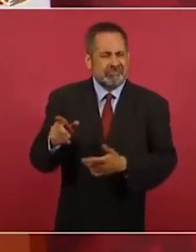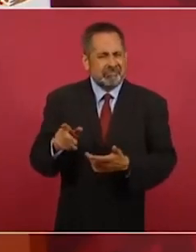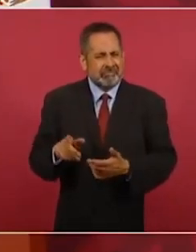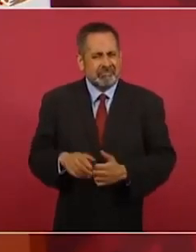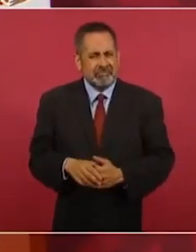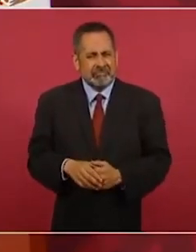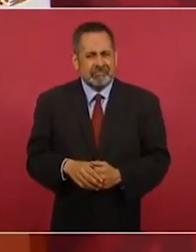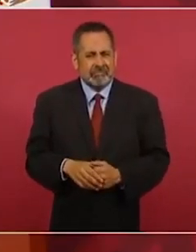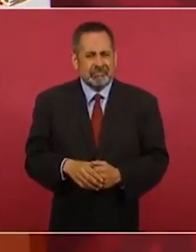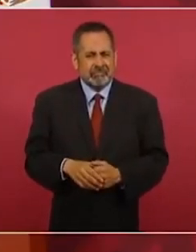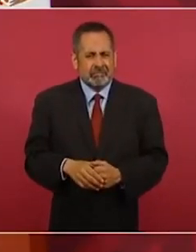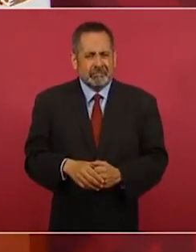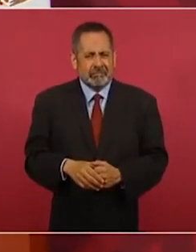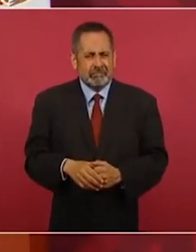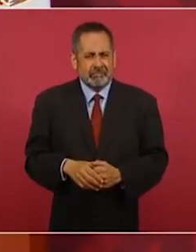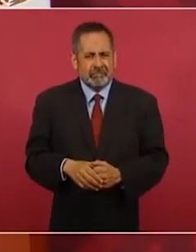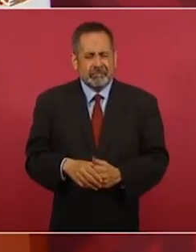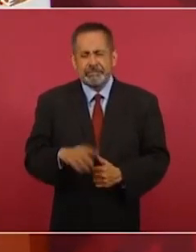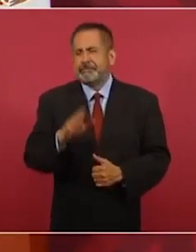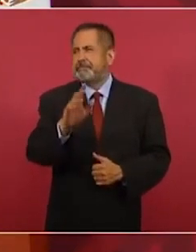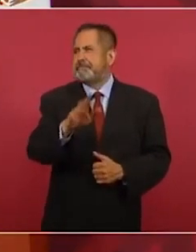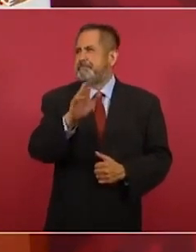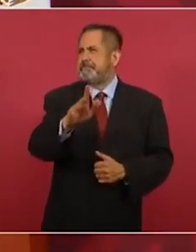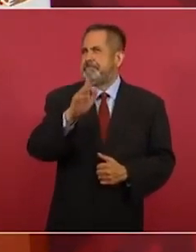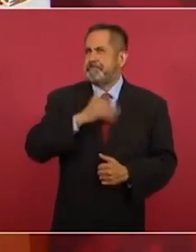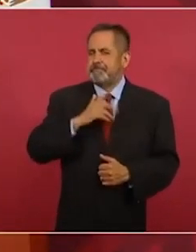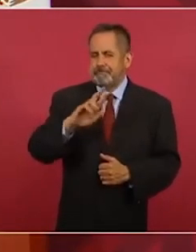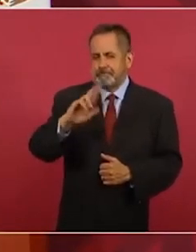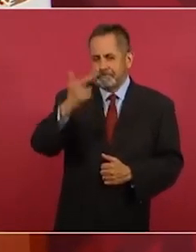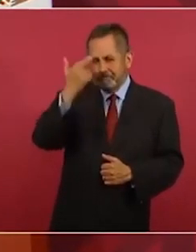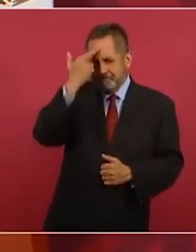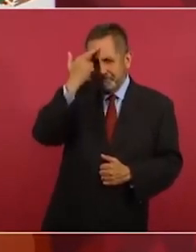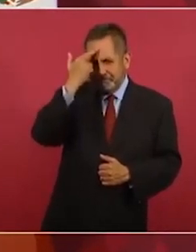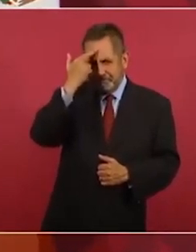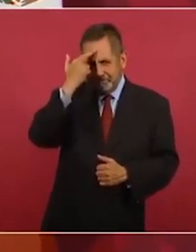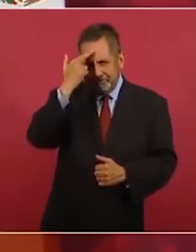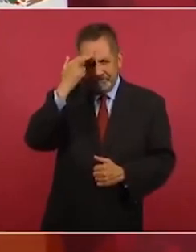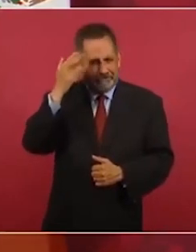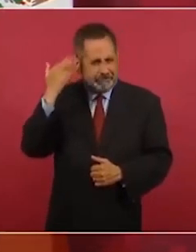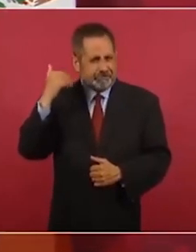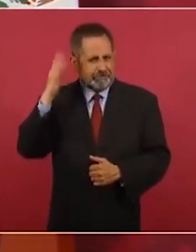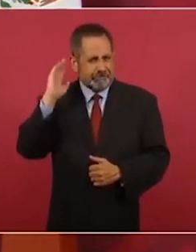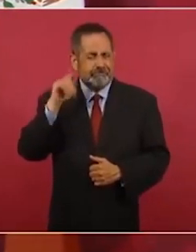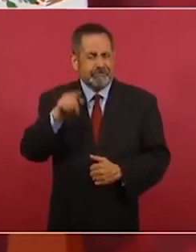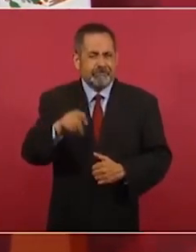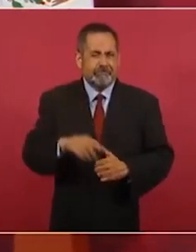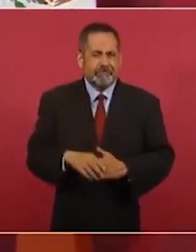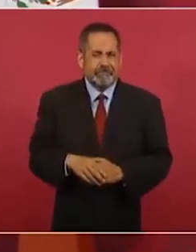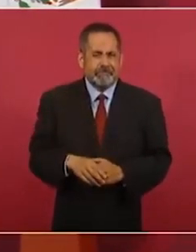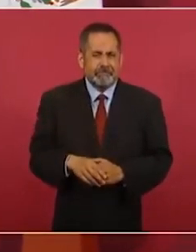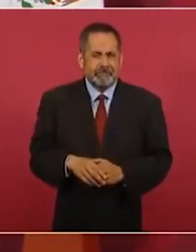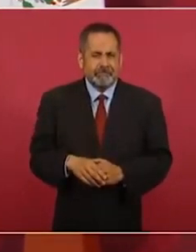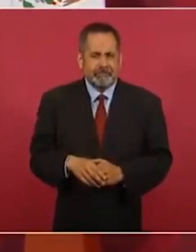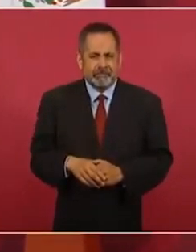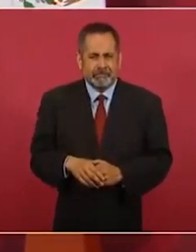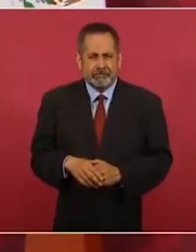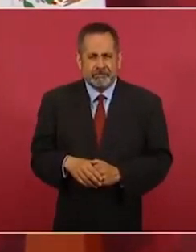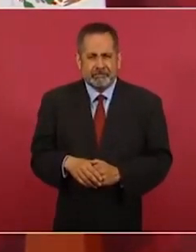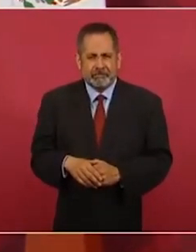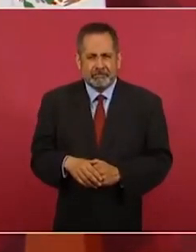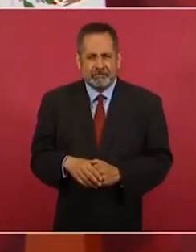Me hizo acordar a Jesús Cristo, que estaba escribiendo